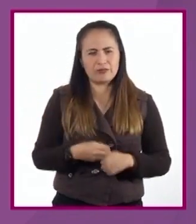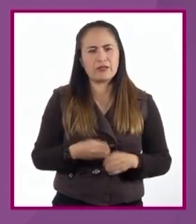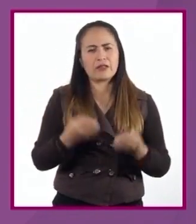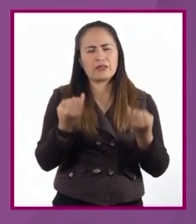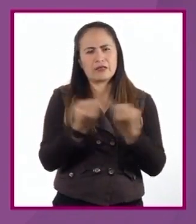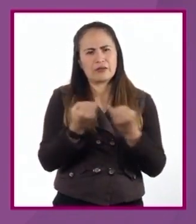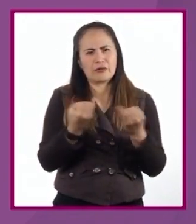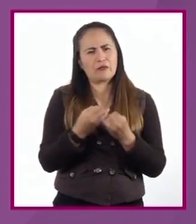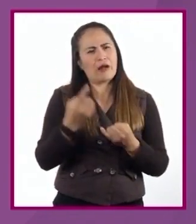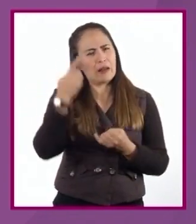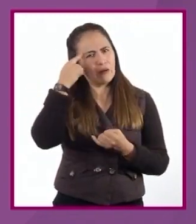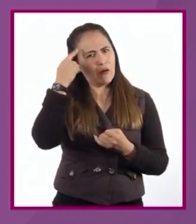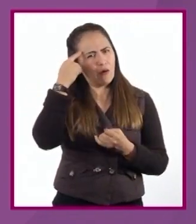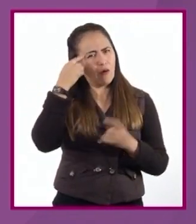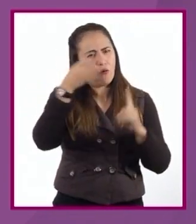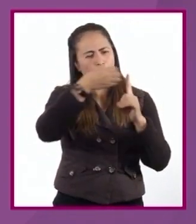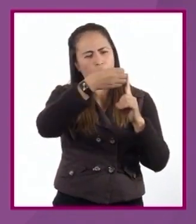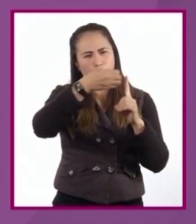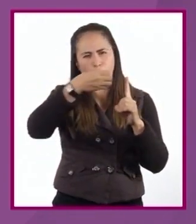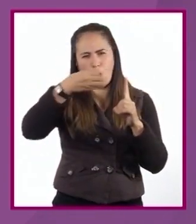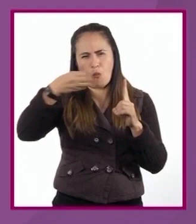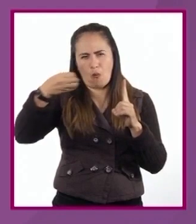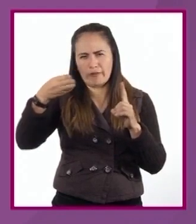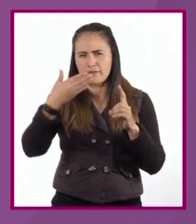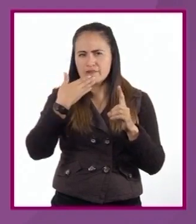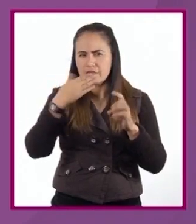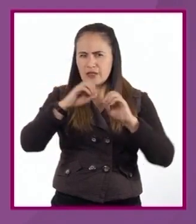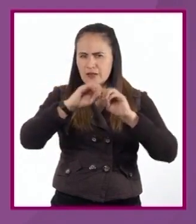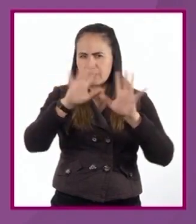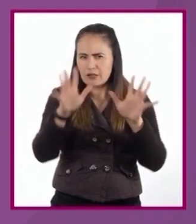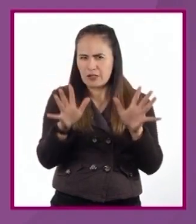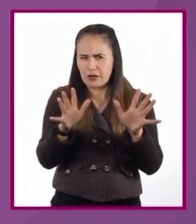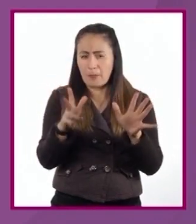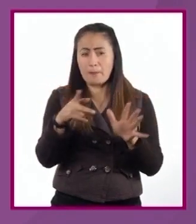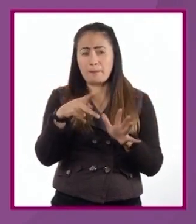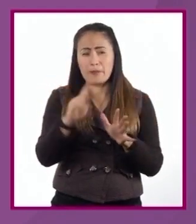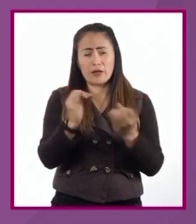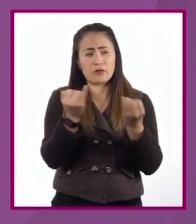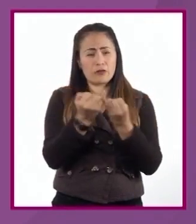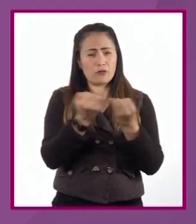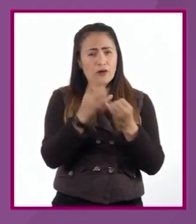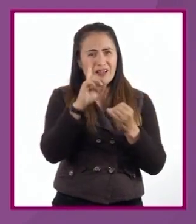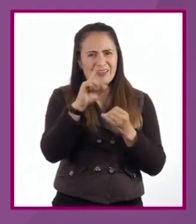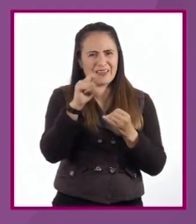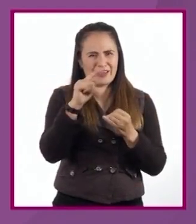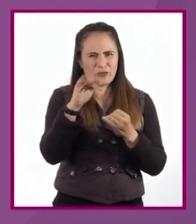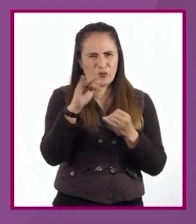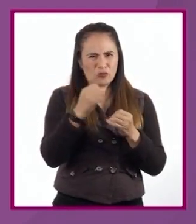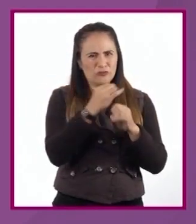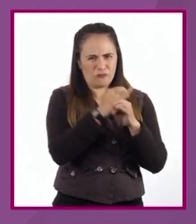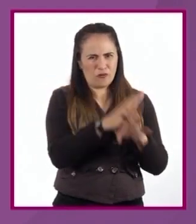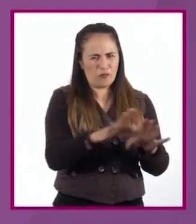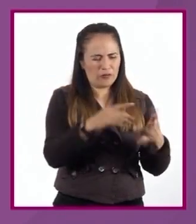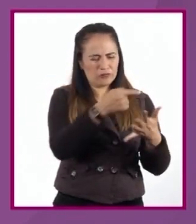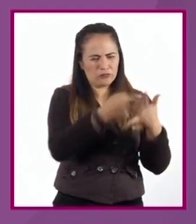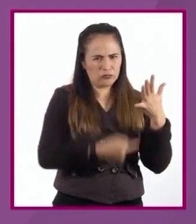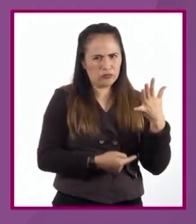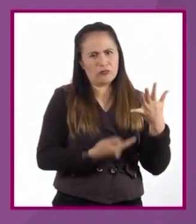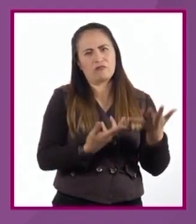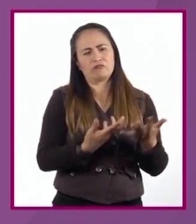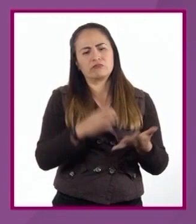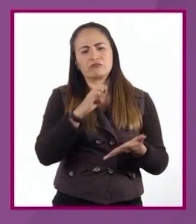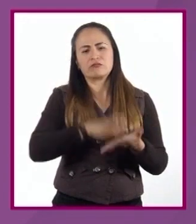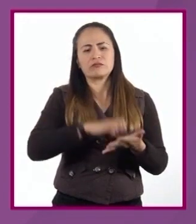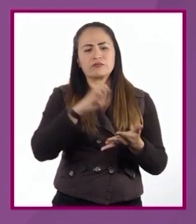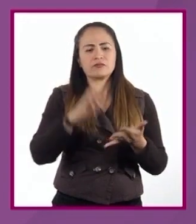planteándolas de manera lógica y coherente, pero además apoyando con estos datos que tenemos, que pueden ser los datos duros